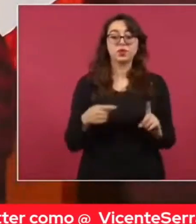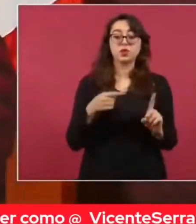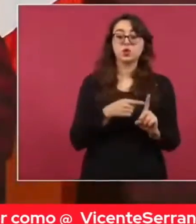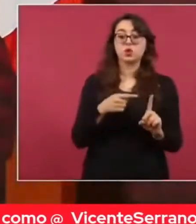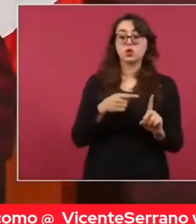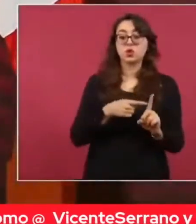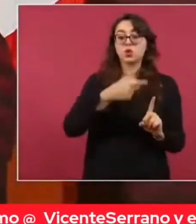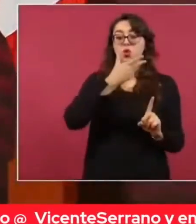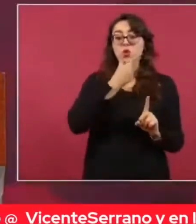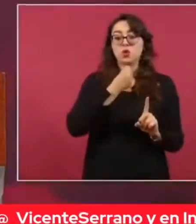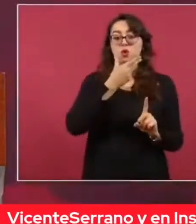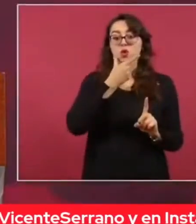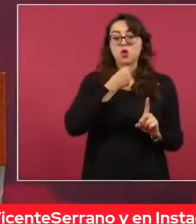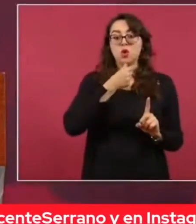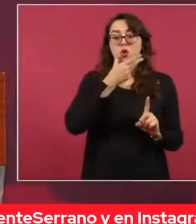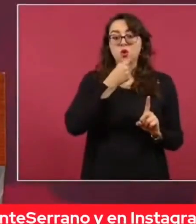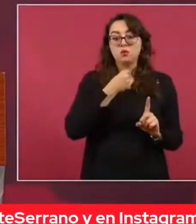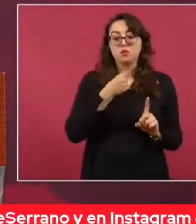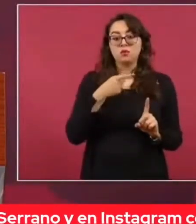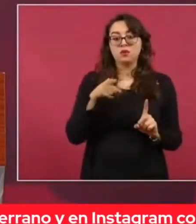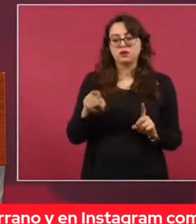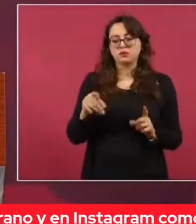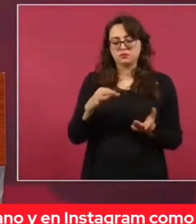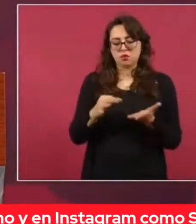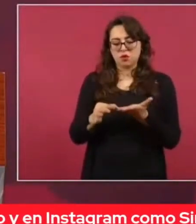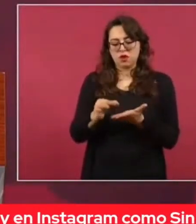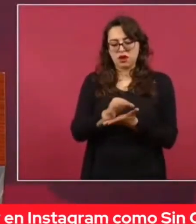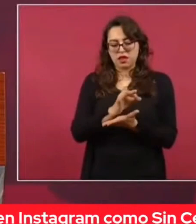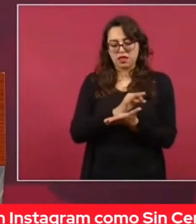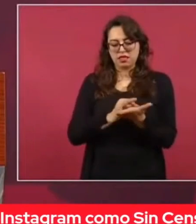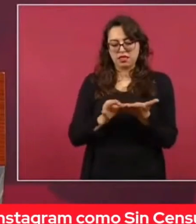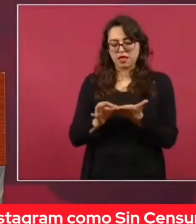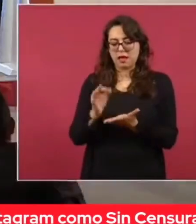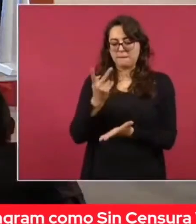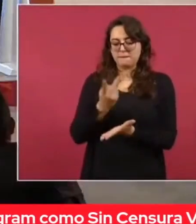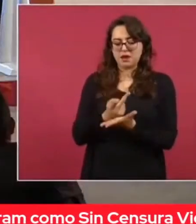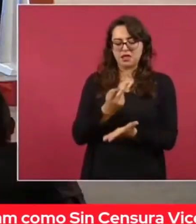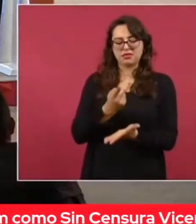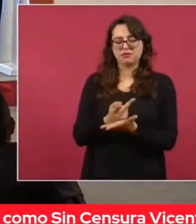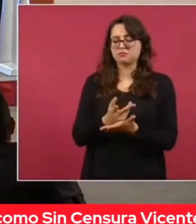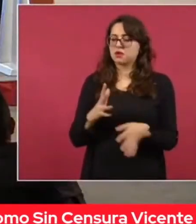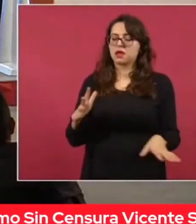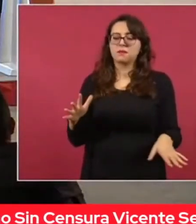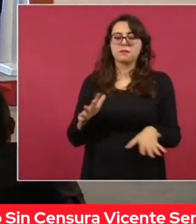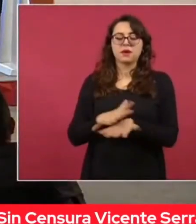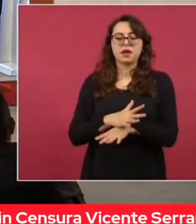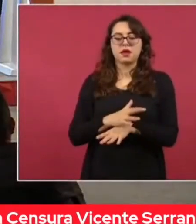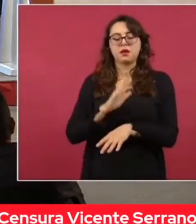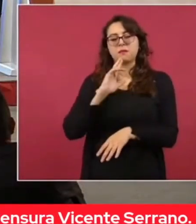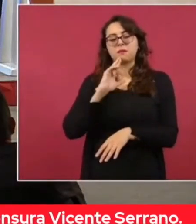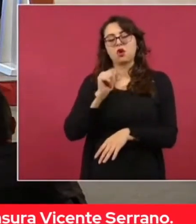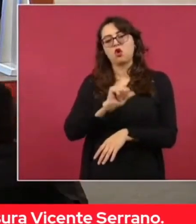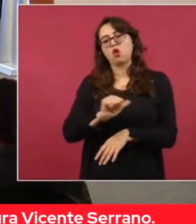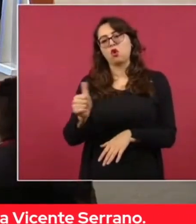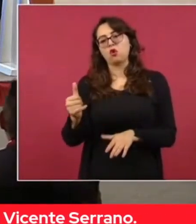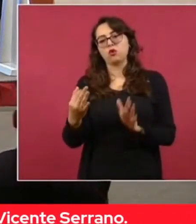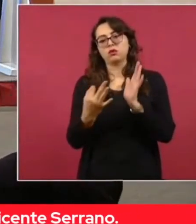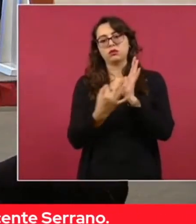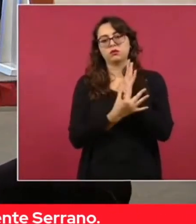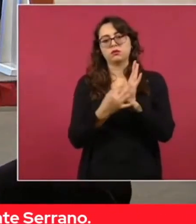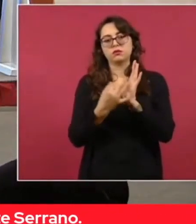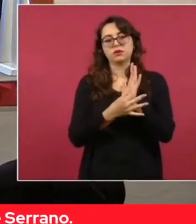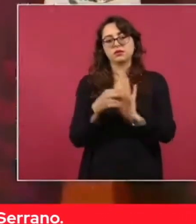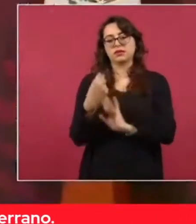de níquel y se creó un gran movimiento en contra de Manuel. de González, del compadre.